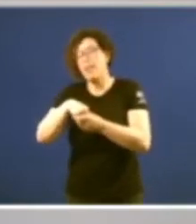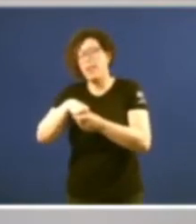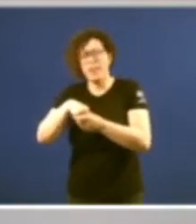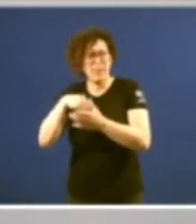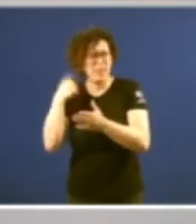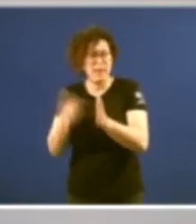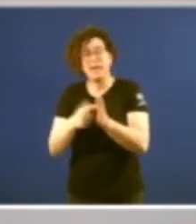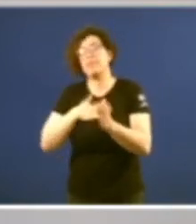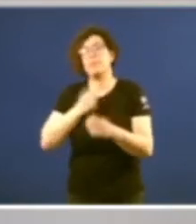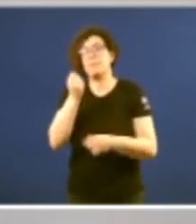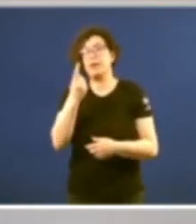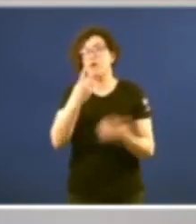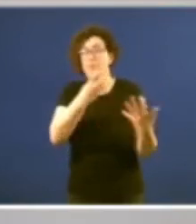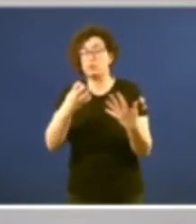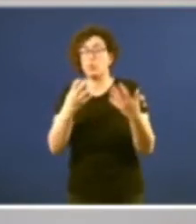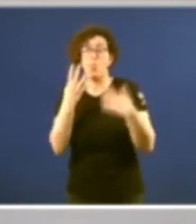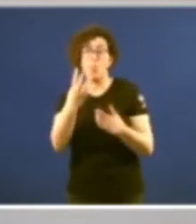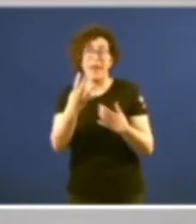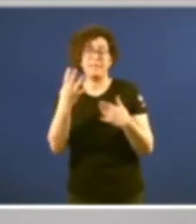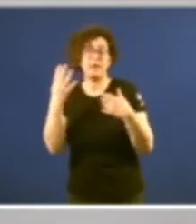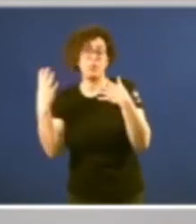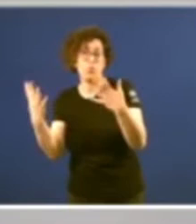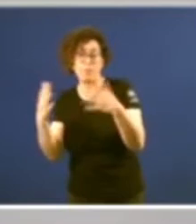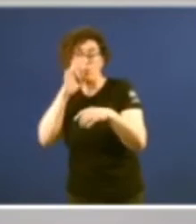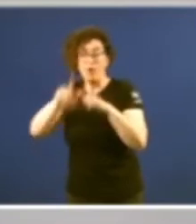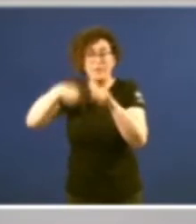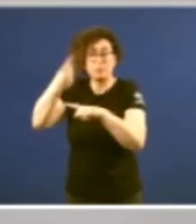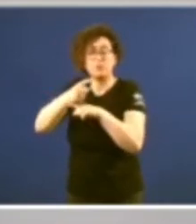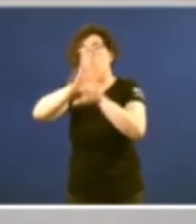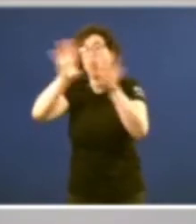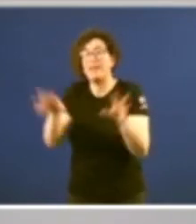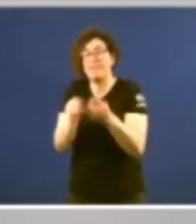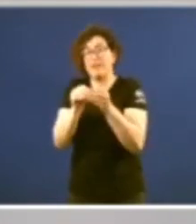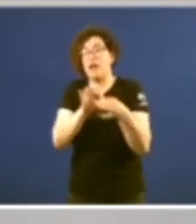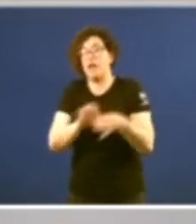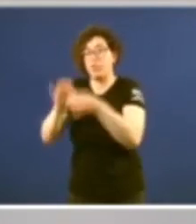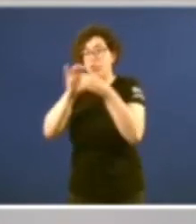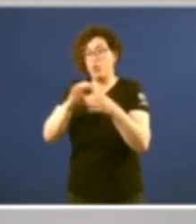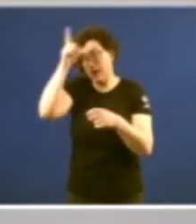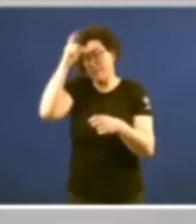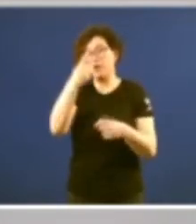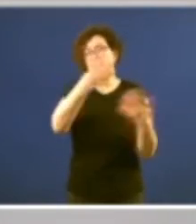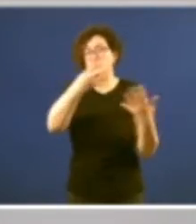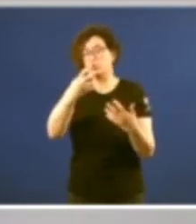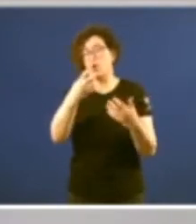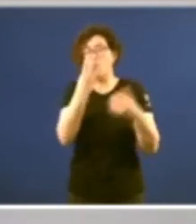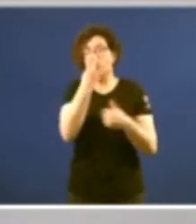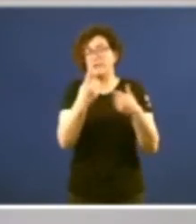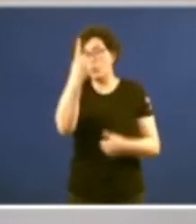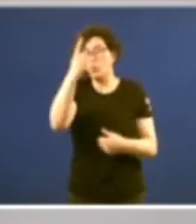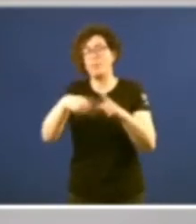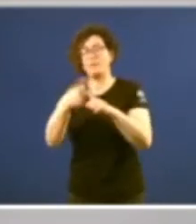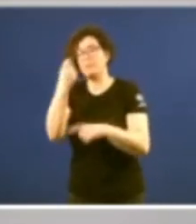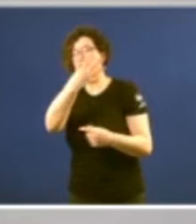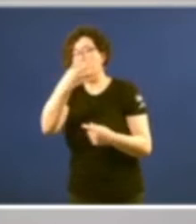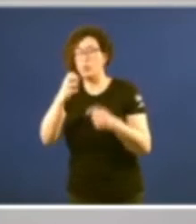de 1949 que despúis, tras a reunificación alemana en 1991 e 1992 se